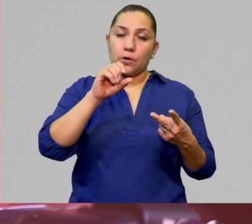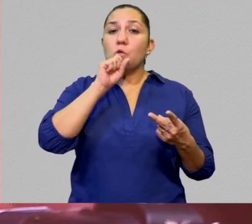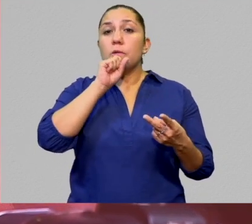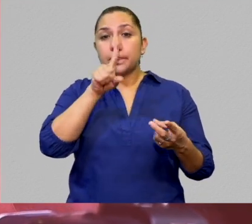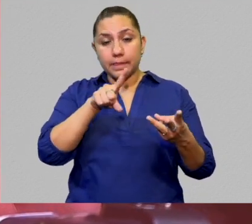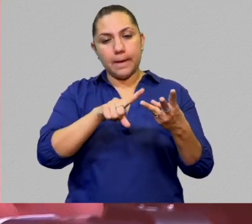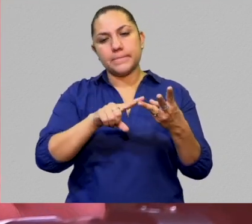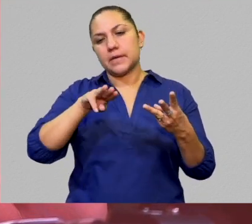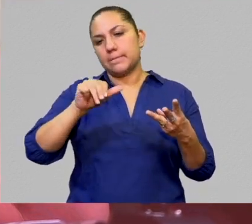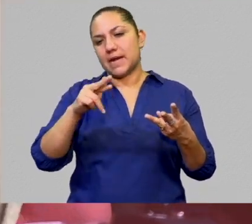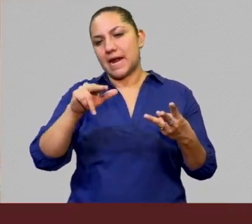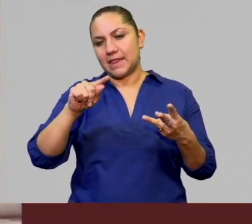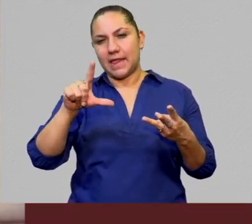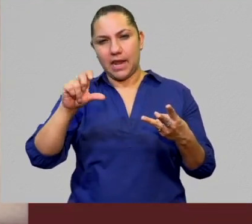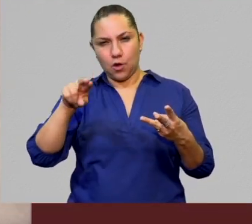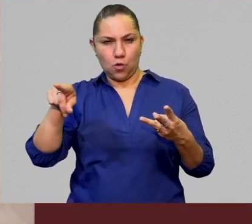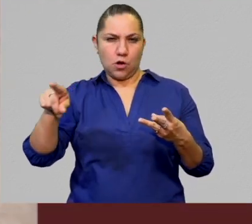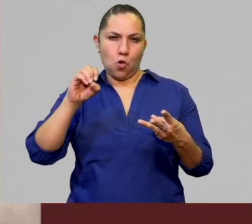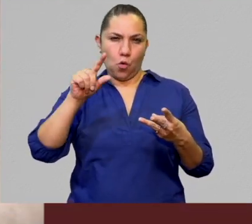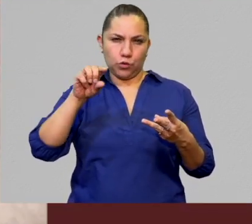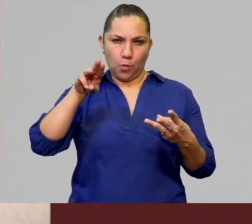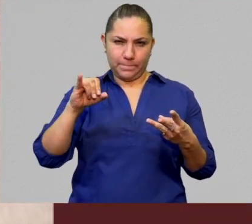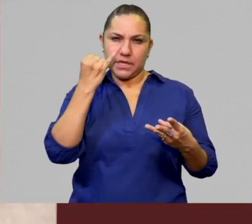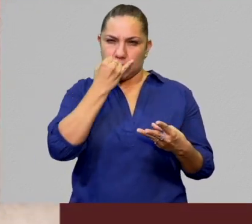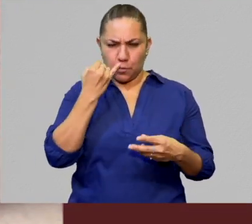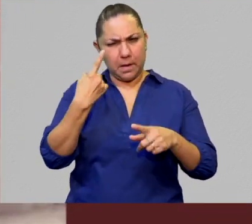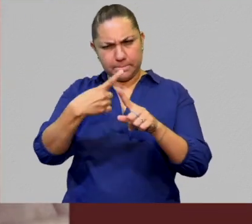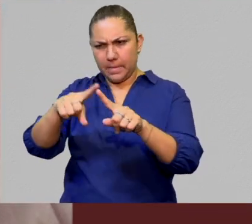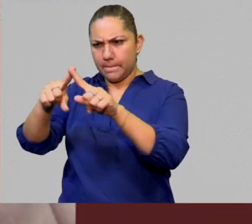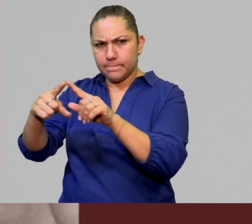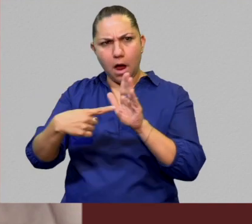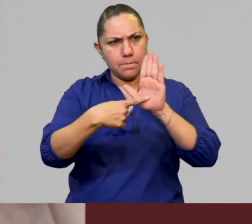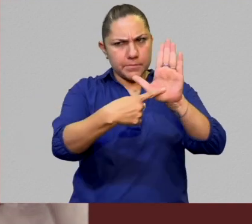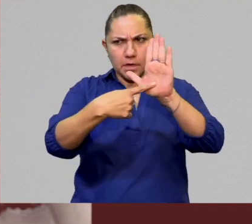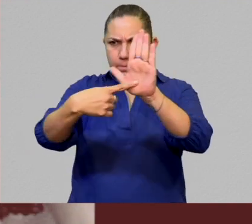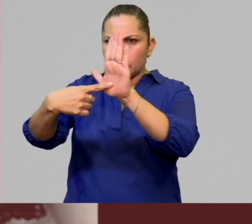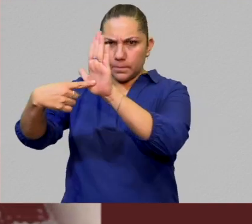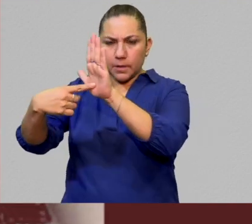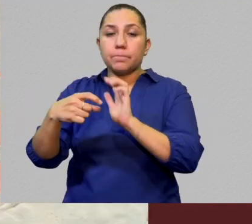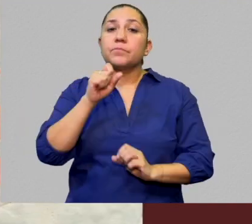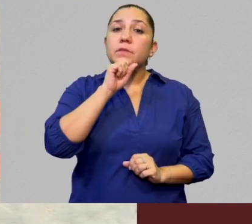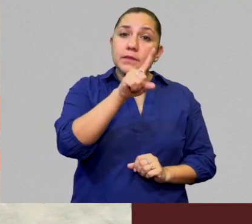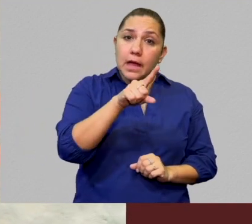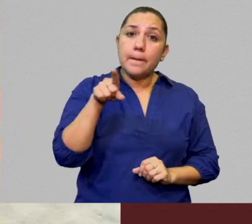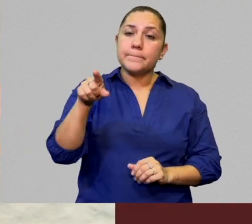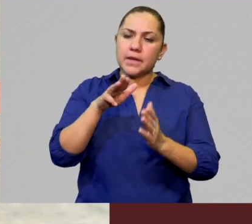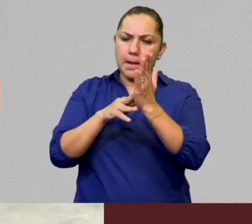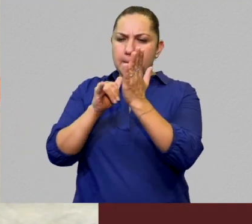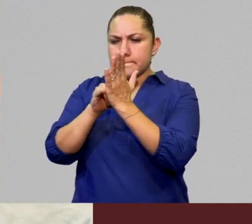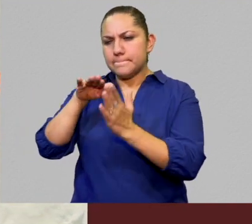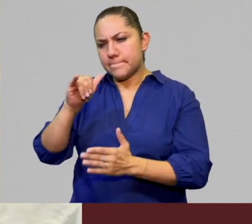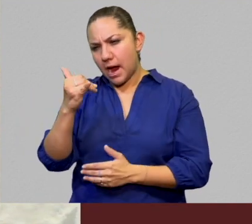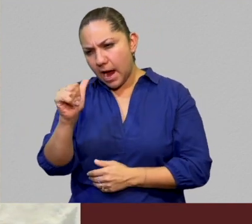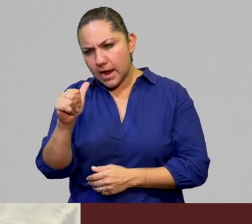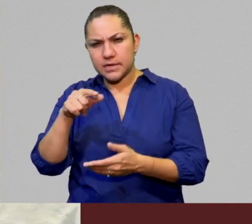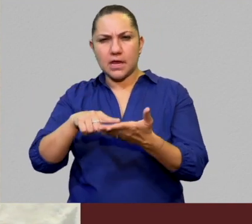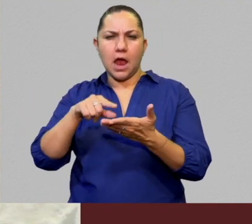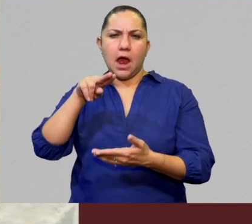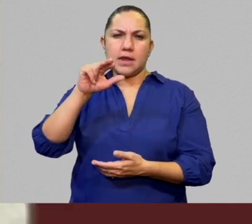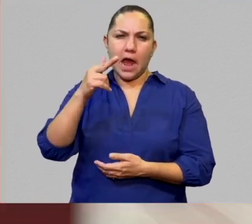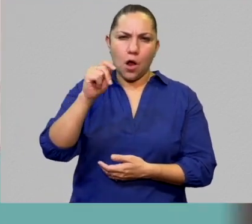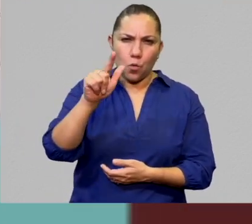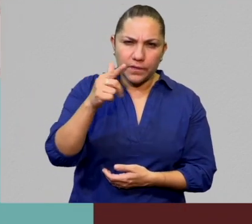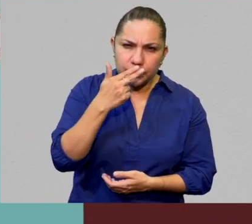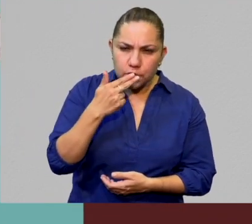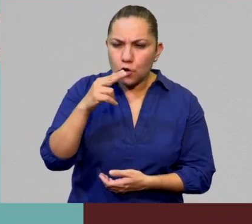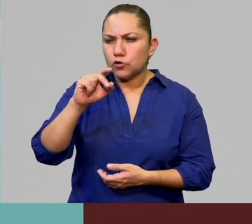Toledo, o la poeta otomí Margarita León. Además, varias lenguas como el maya, el náhuatl y el